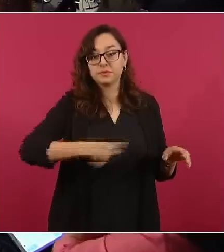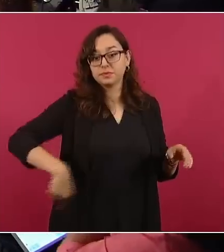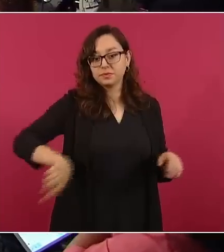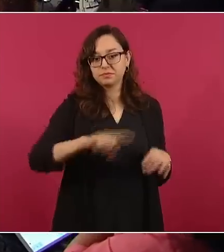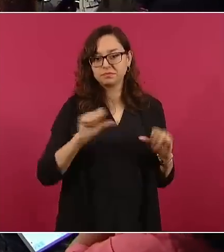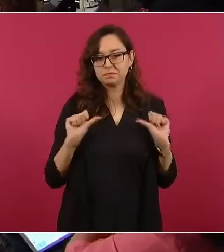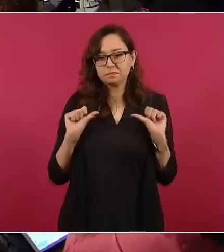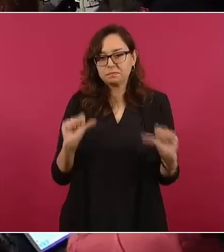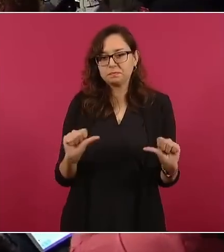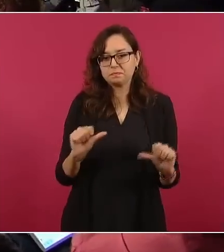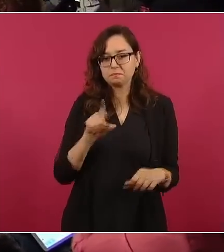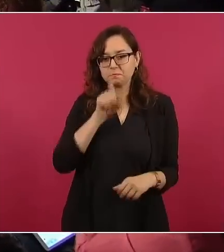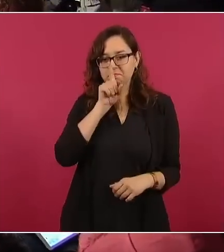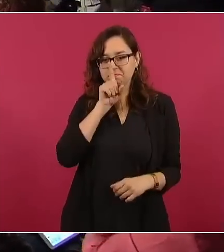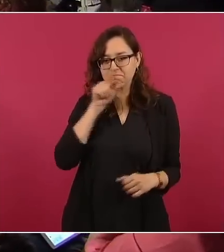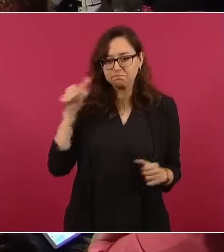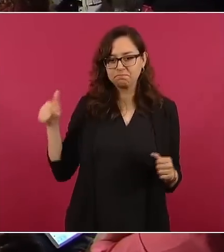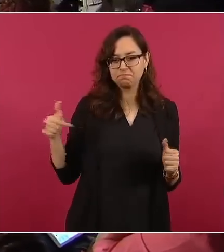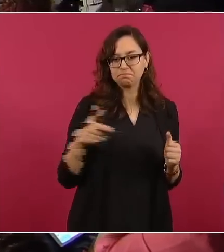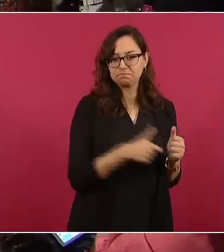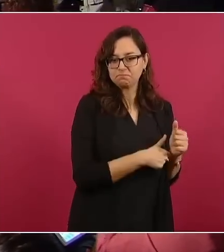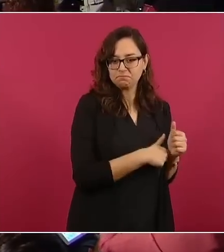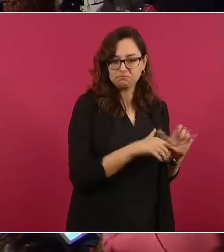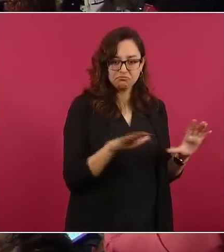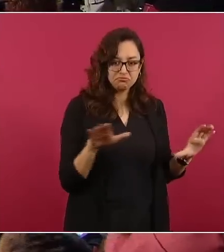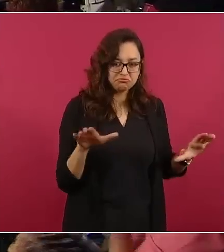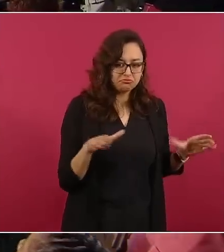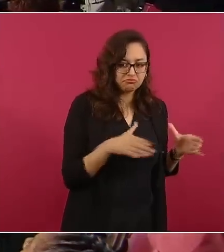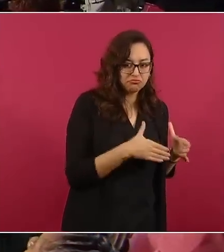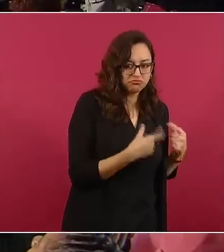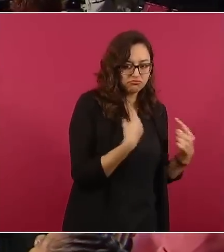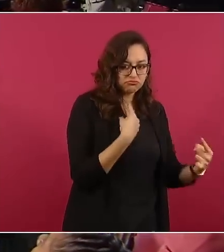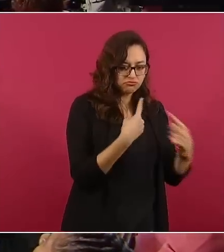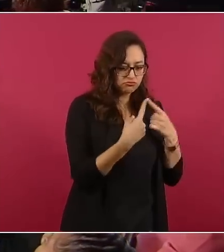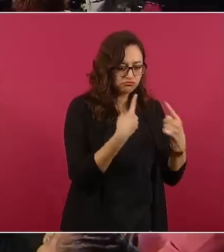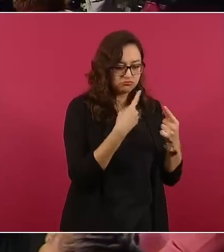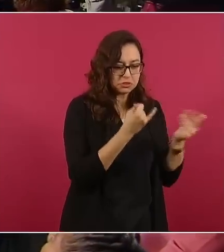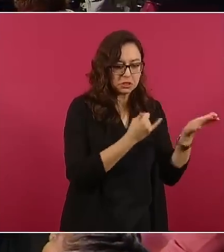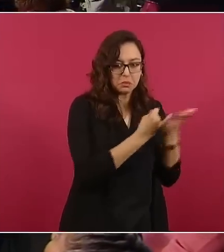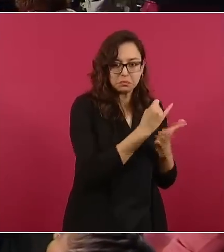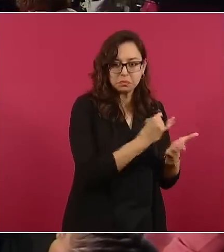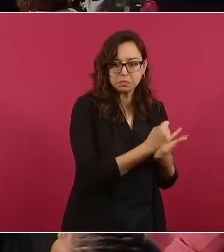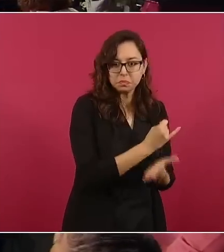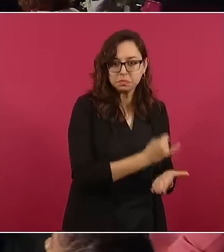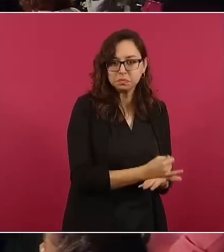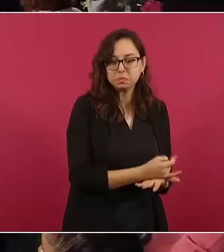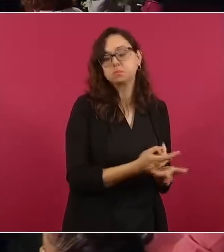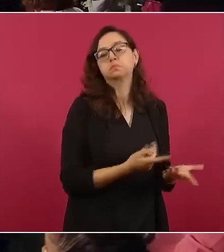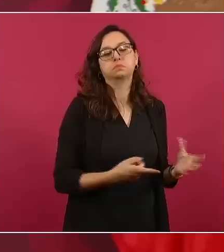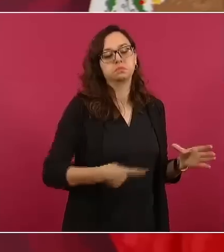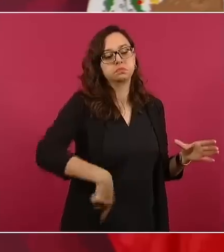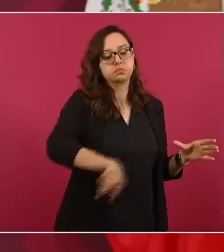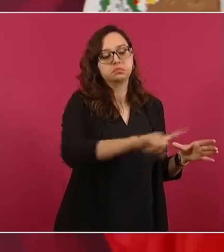y eran conocidos por los abogados